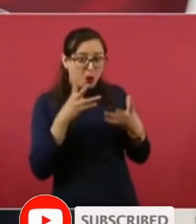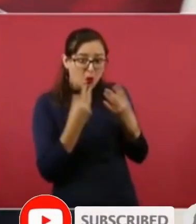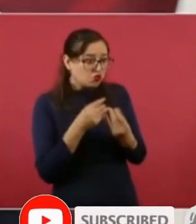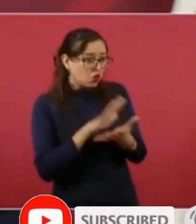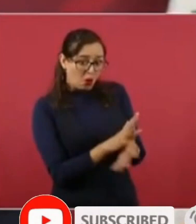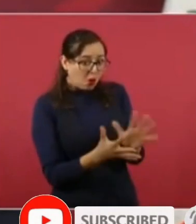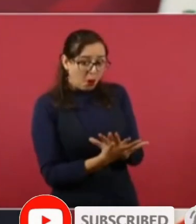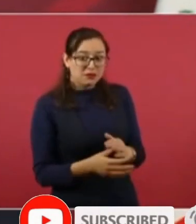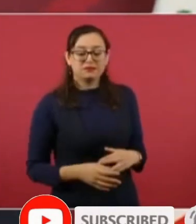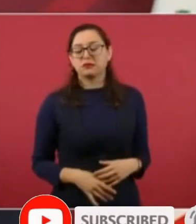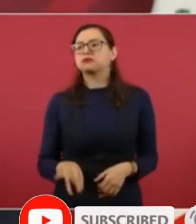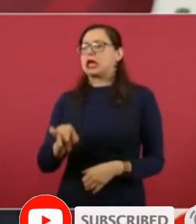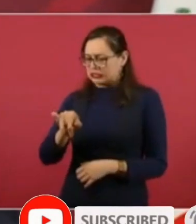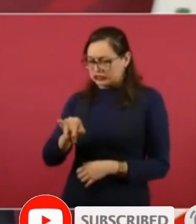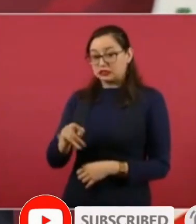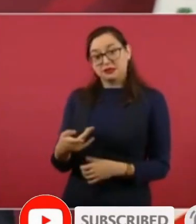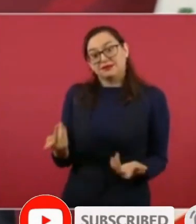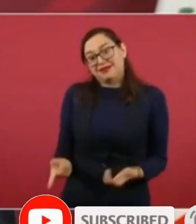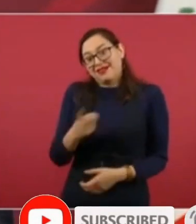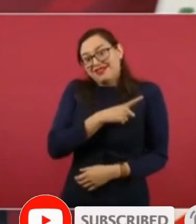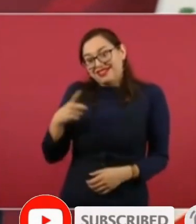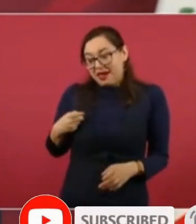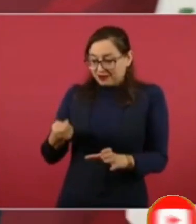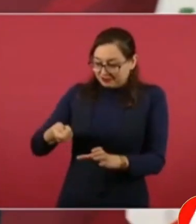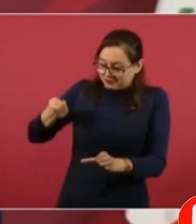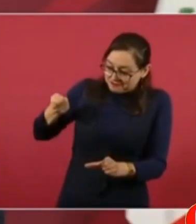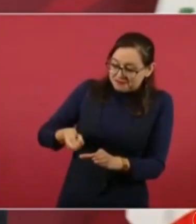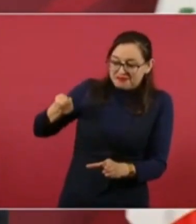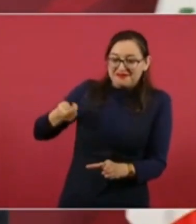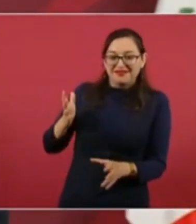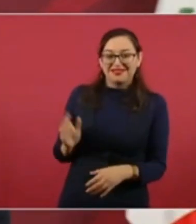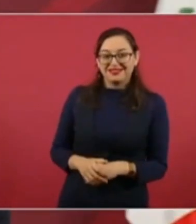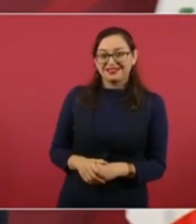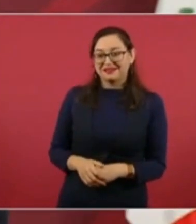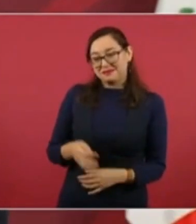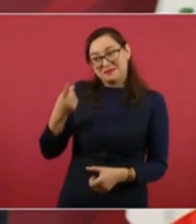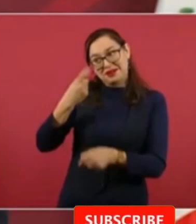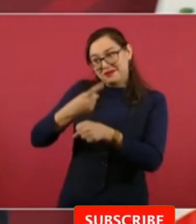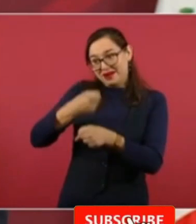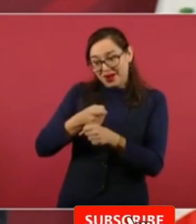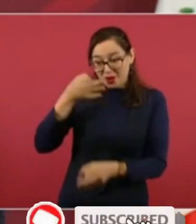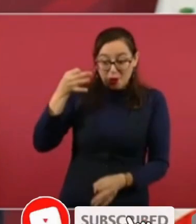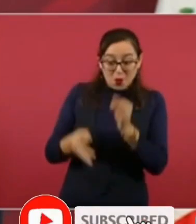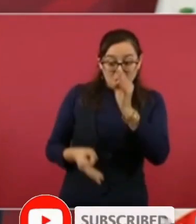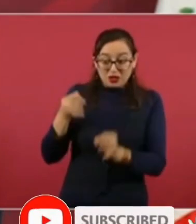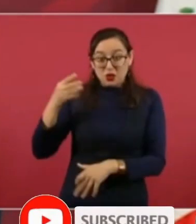se de a conocer el resultado se conozca el juicio